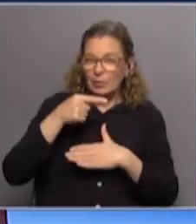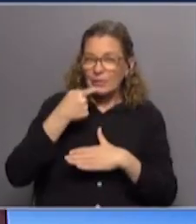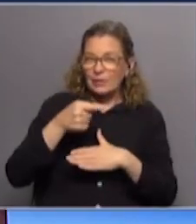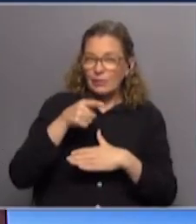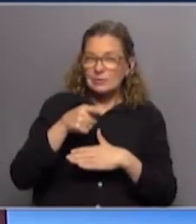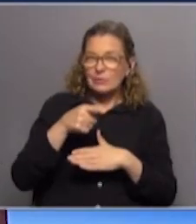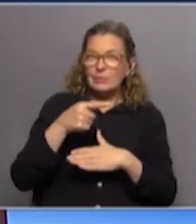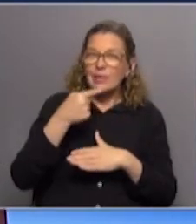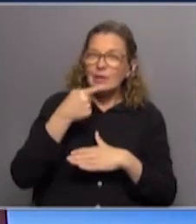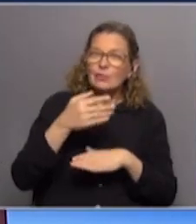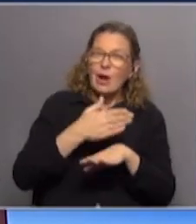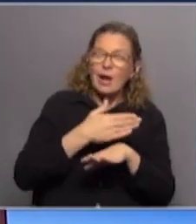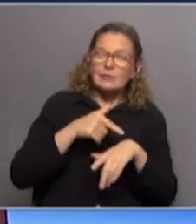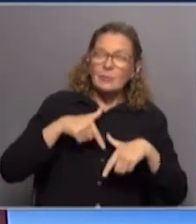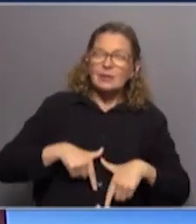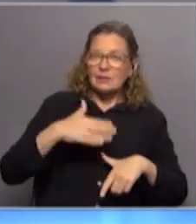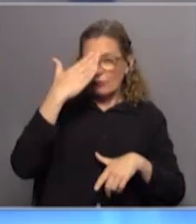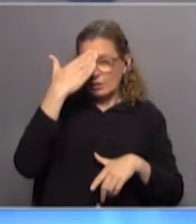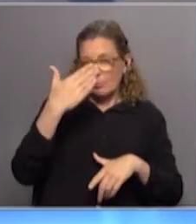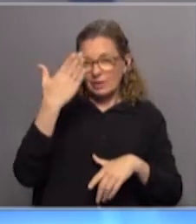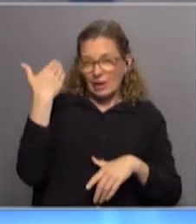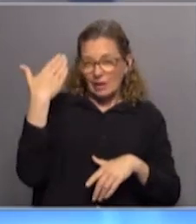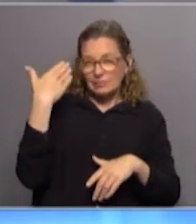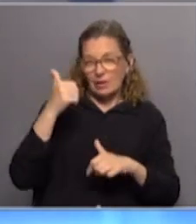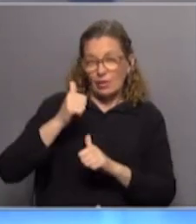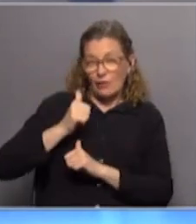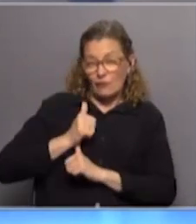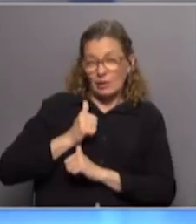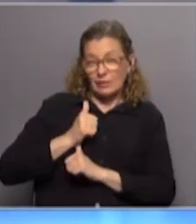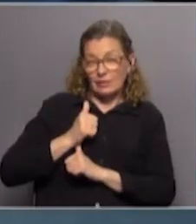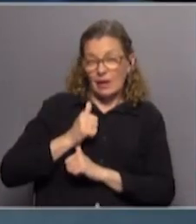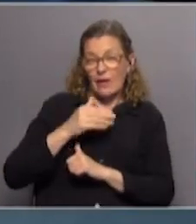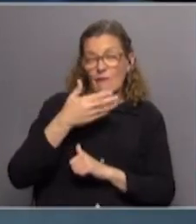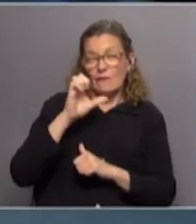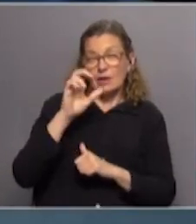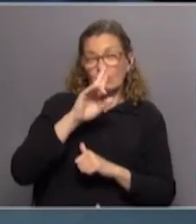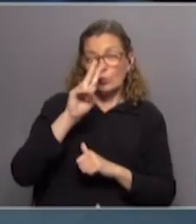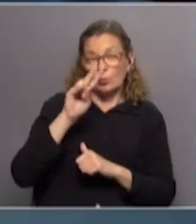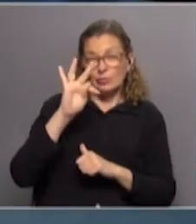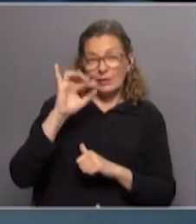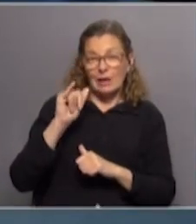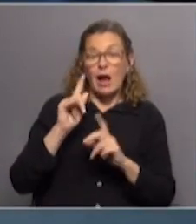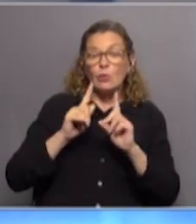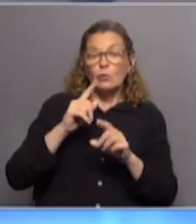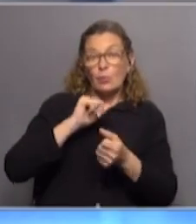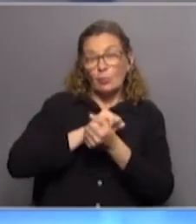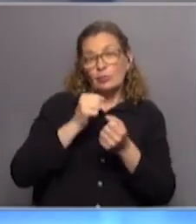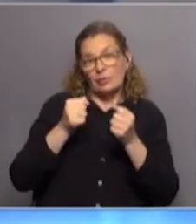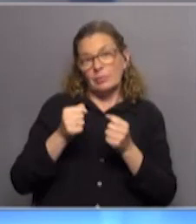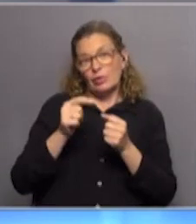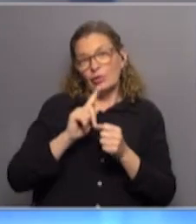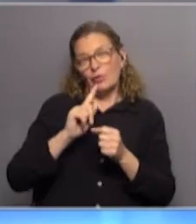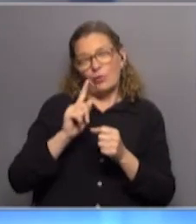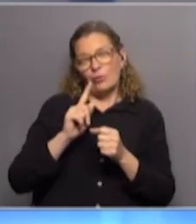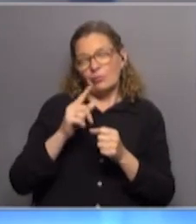a que incluso habría dicho la ex ministra frenteamplista de Defensa Nacional, Azucena Berruti, que hay algunos procesamientos y condenas que